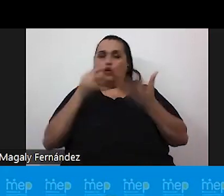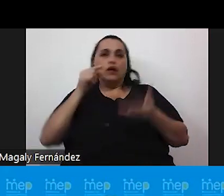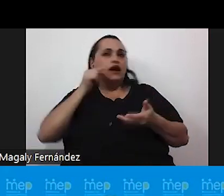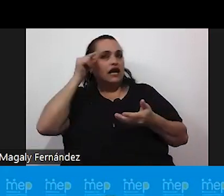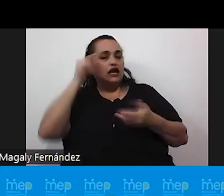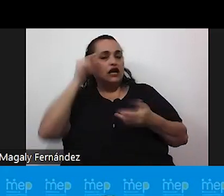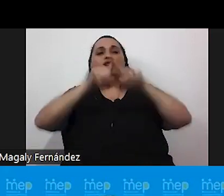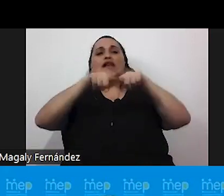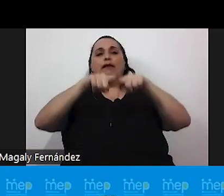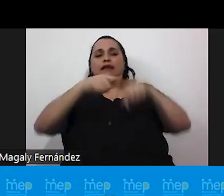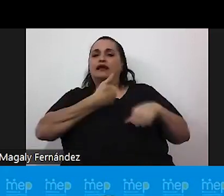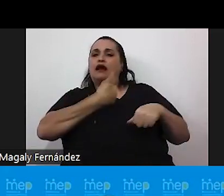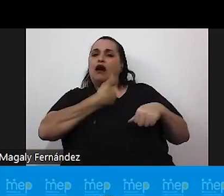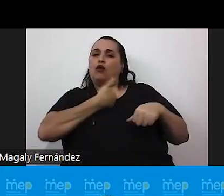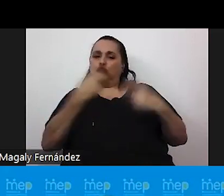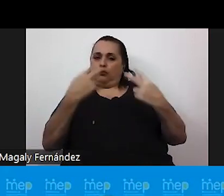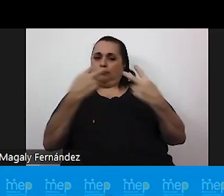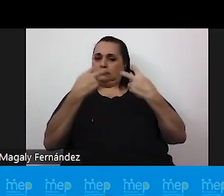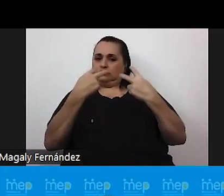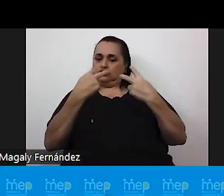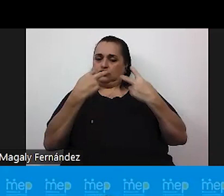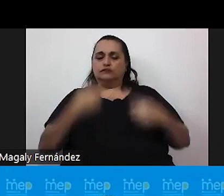a su auto percepción siguiente